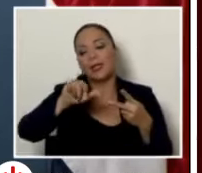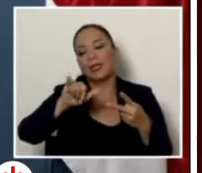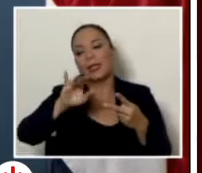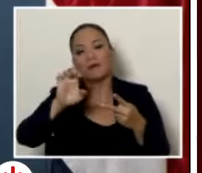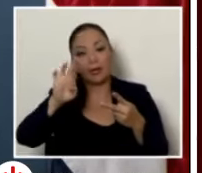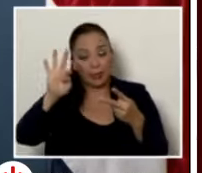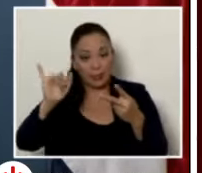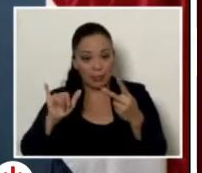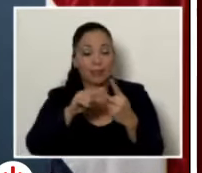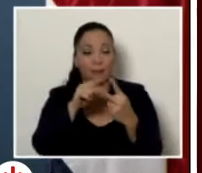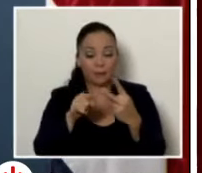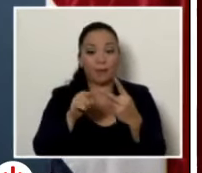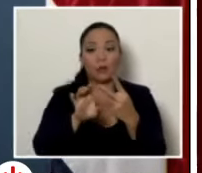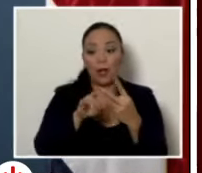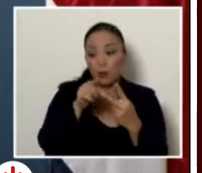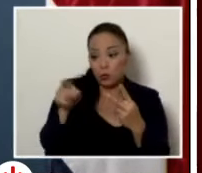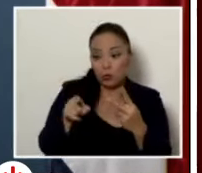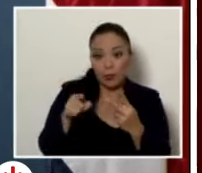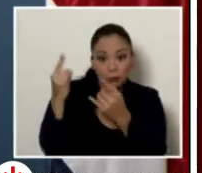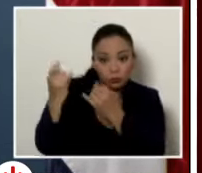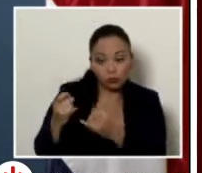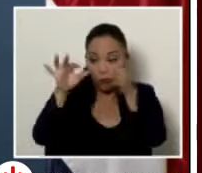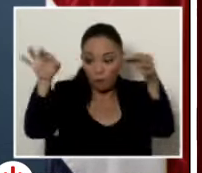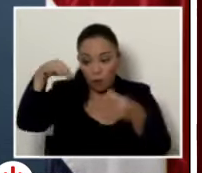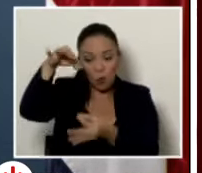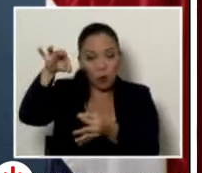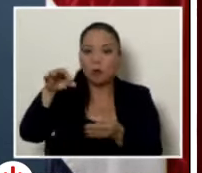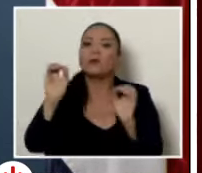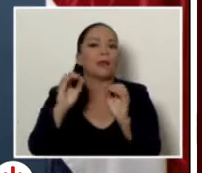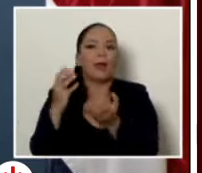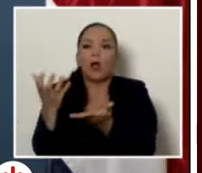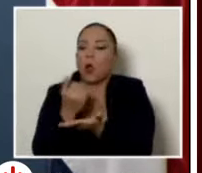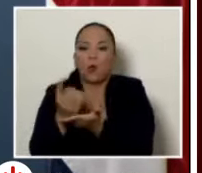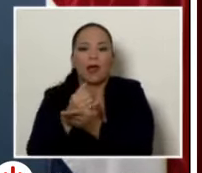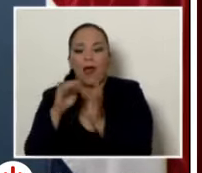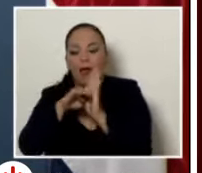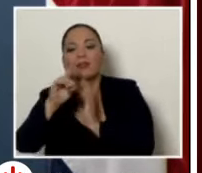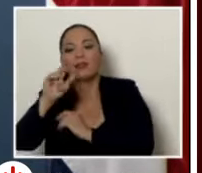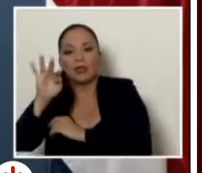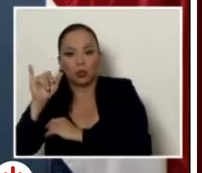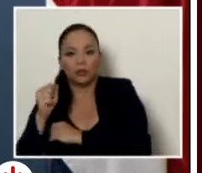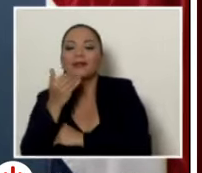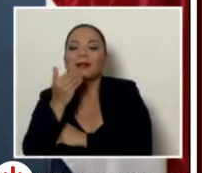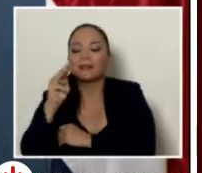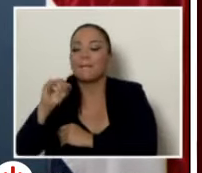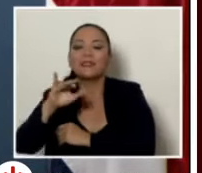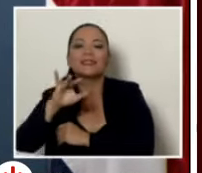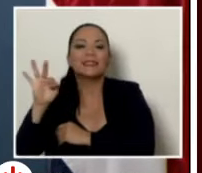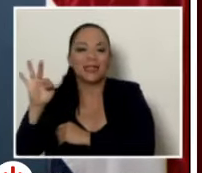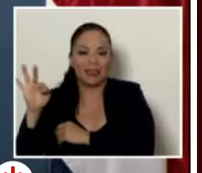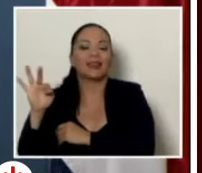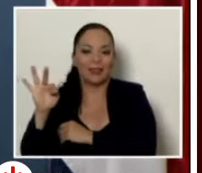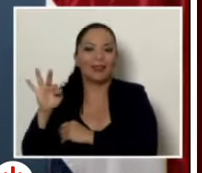llenar la fórmula y mandarla no le va a consumir datos. Así es. Sí, es gracias al MISID. Le hago un llamado, y